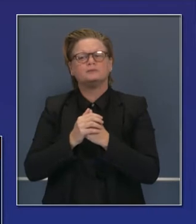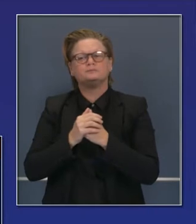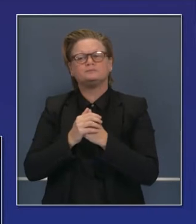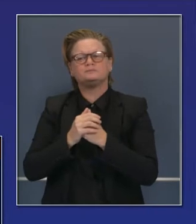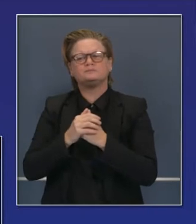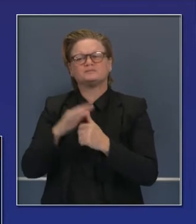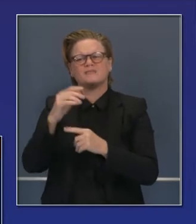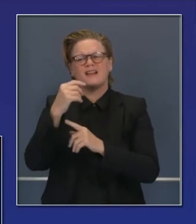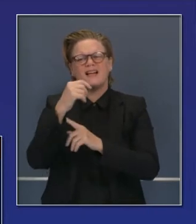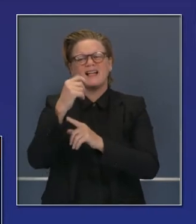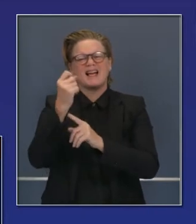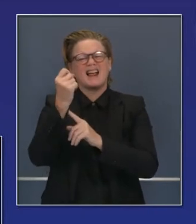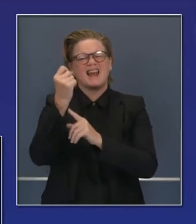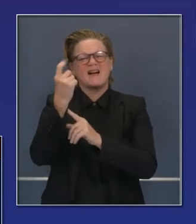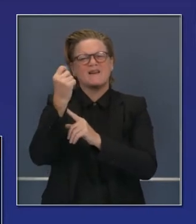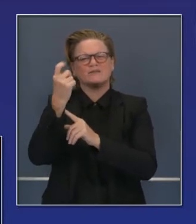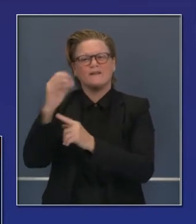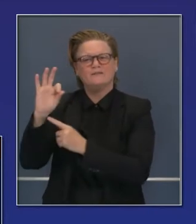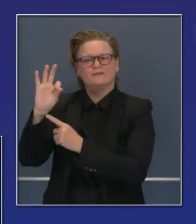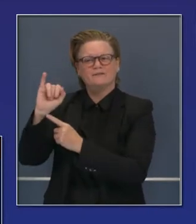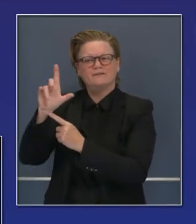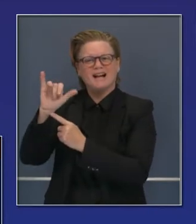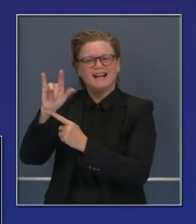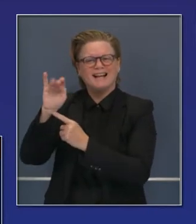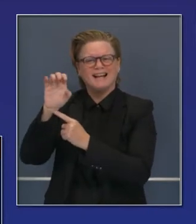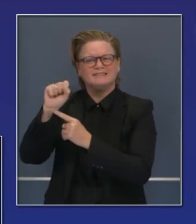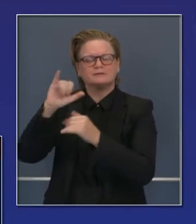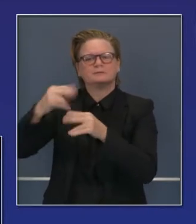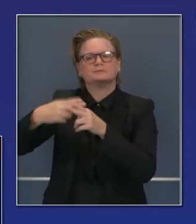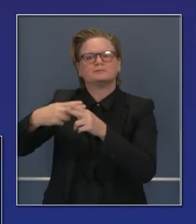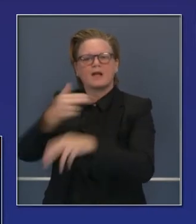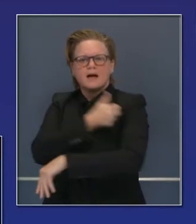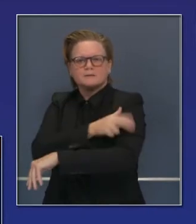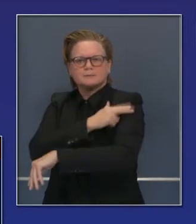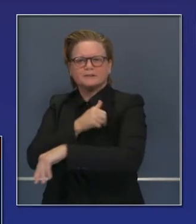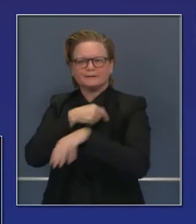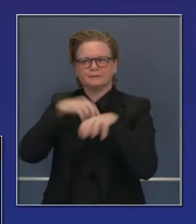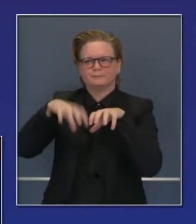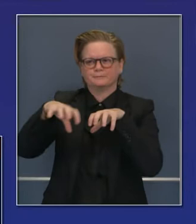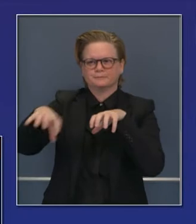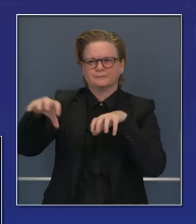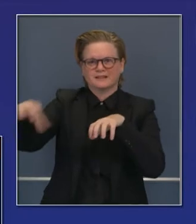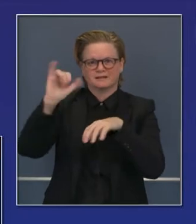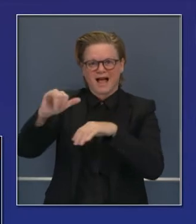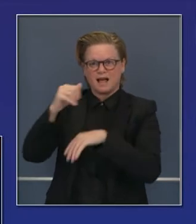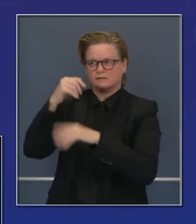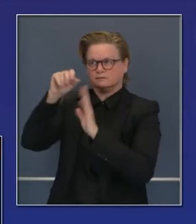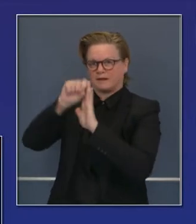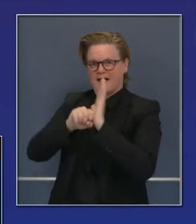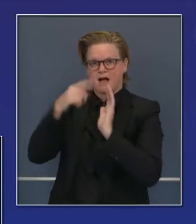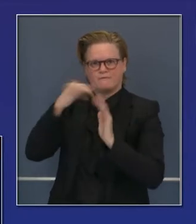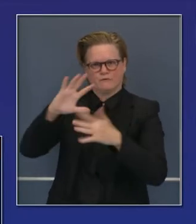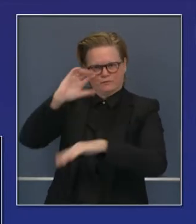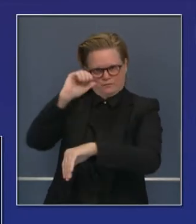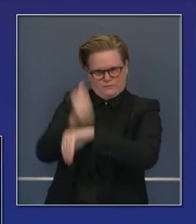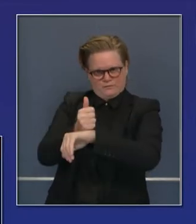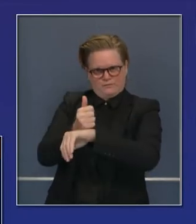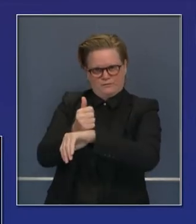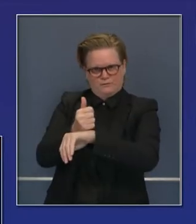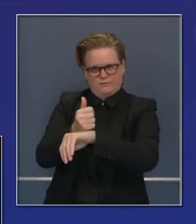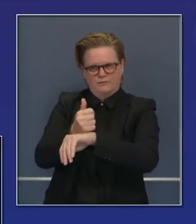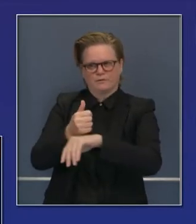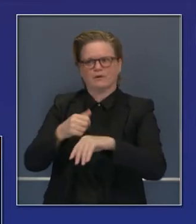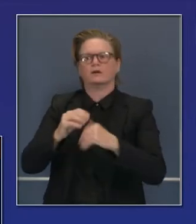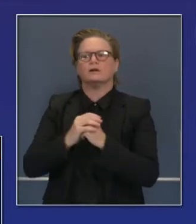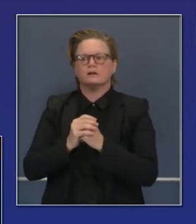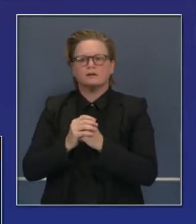instalaciones fuera de nuestro sistema de atención médica, lo que hemos preparado en el estado, en